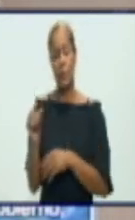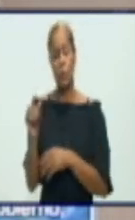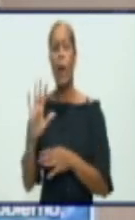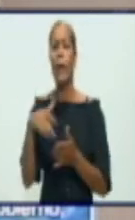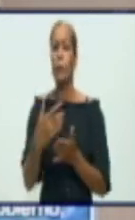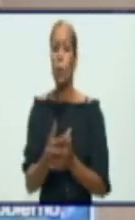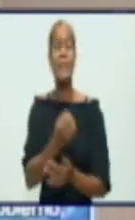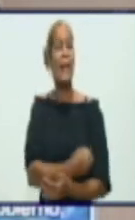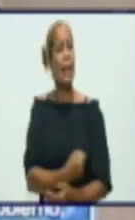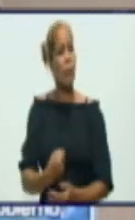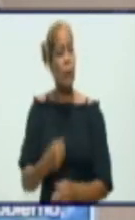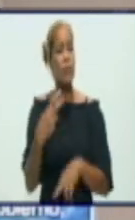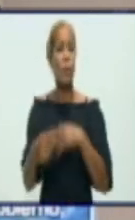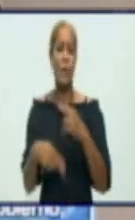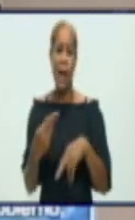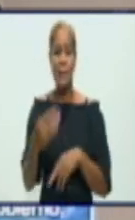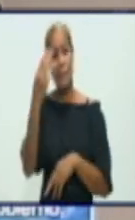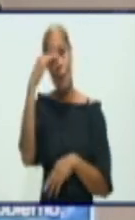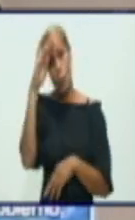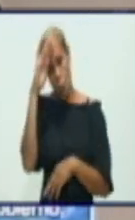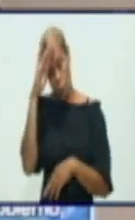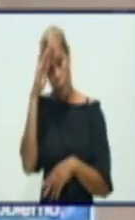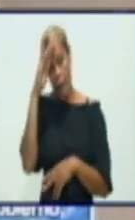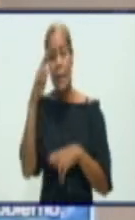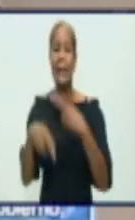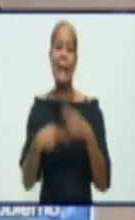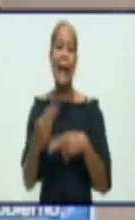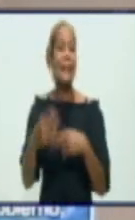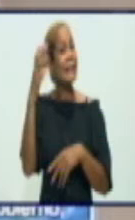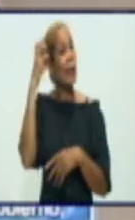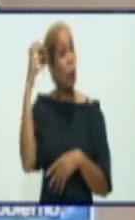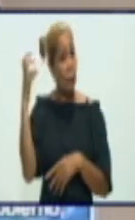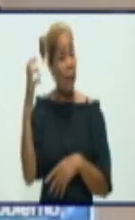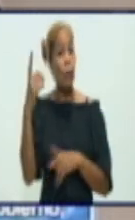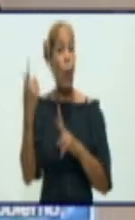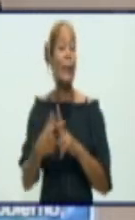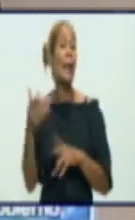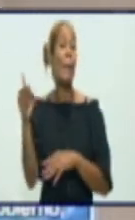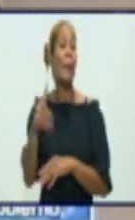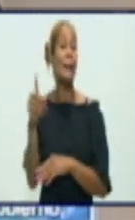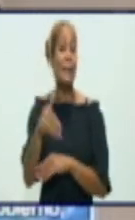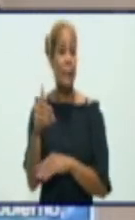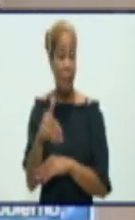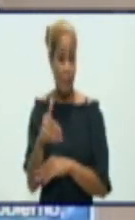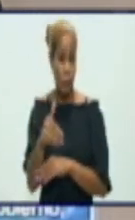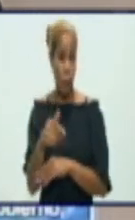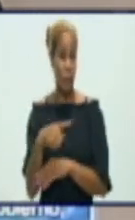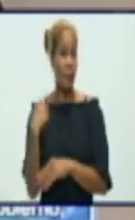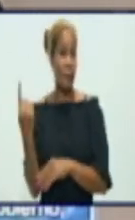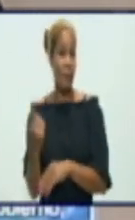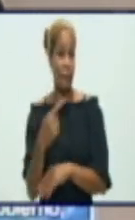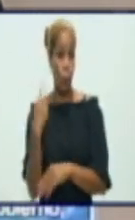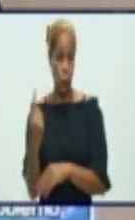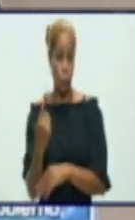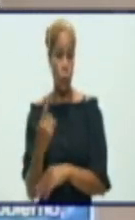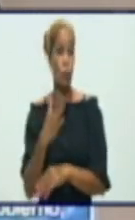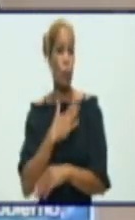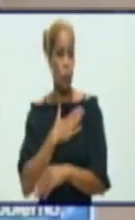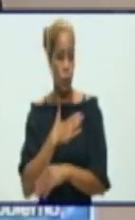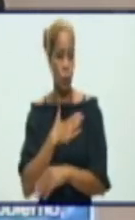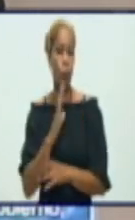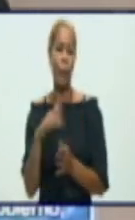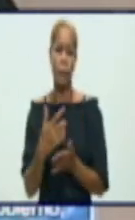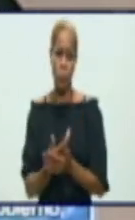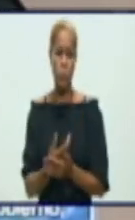país, que hace nuestro gobierno, también está la participación de nosotros para solucionar un problema que es soluble y se puede contener a partir